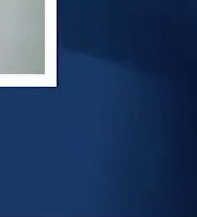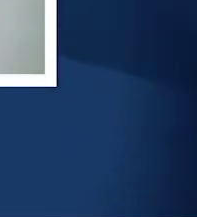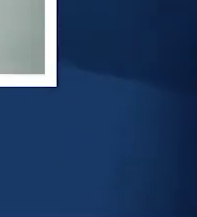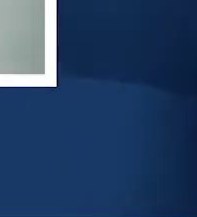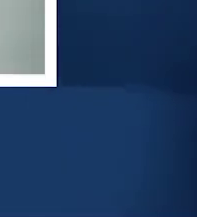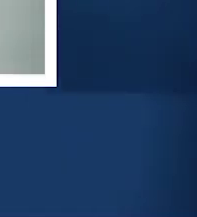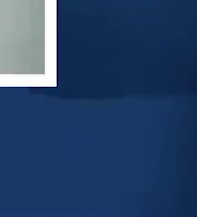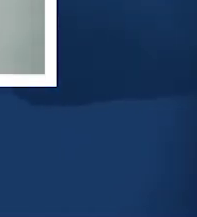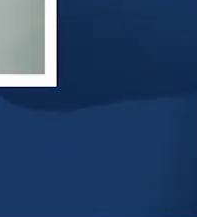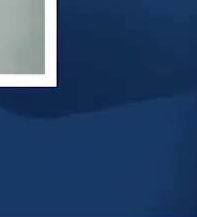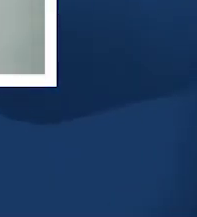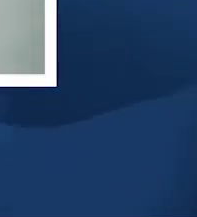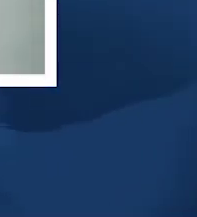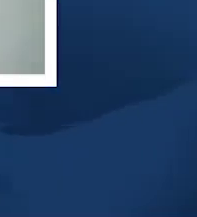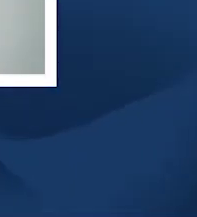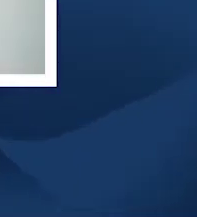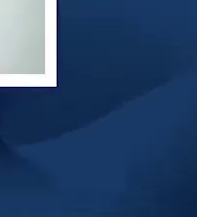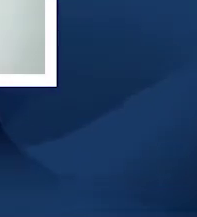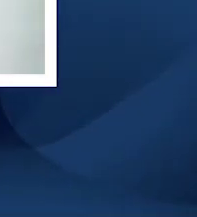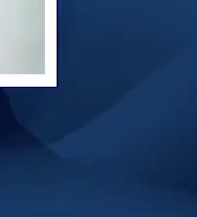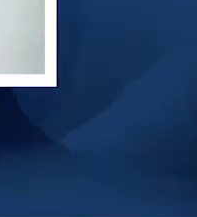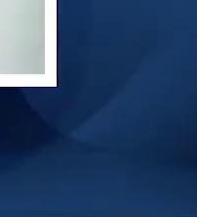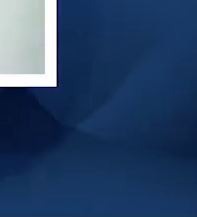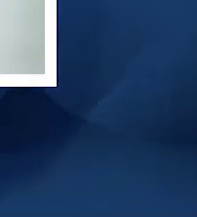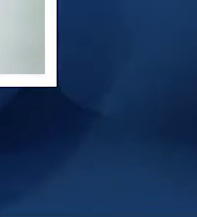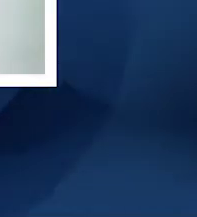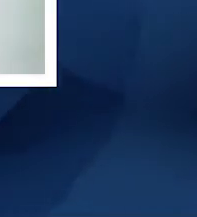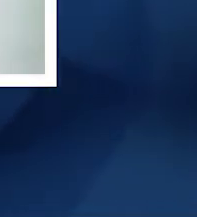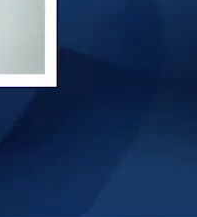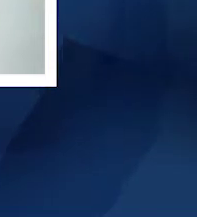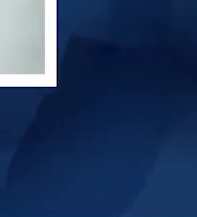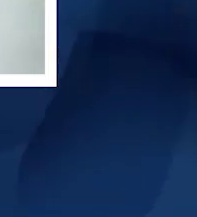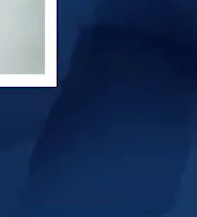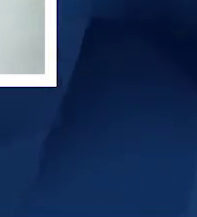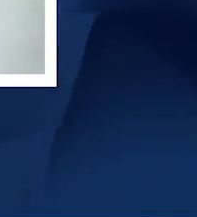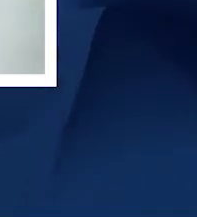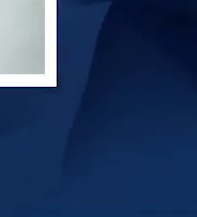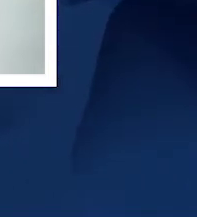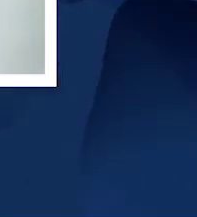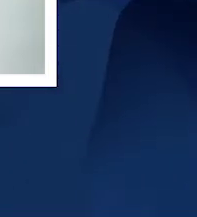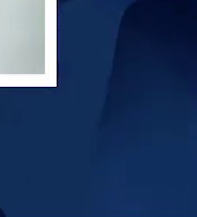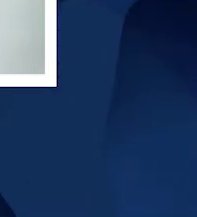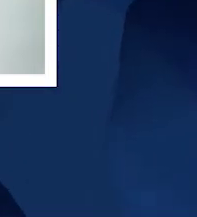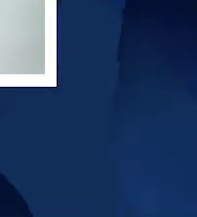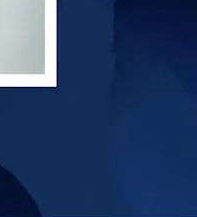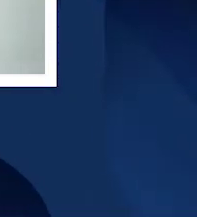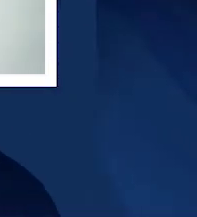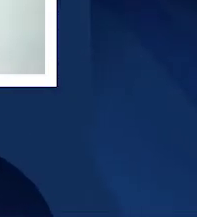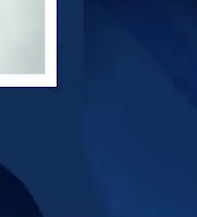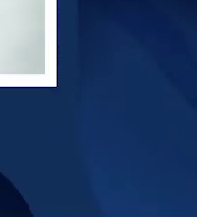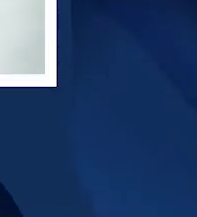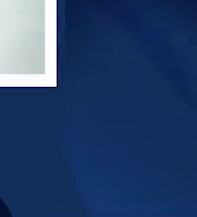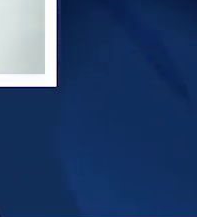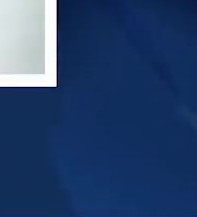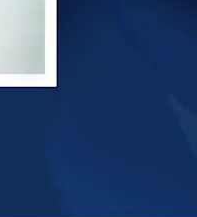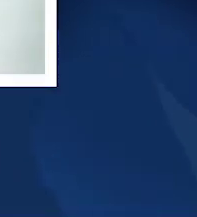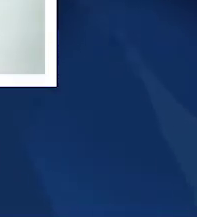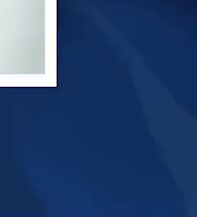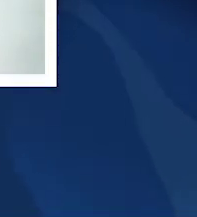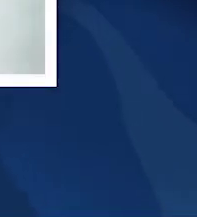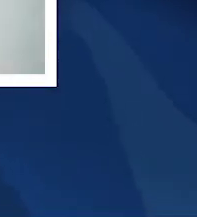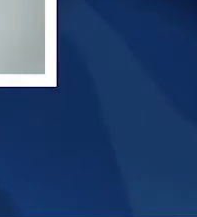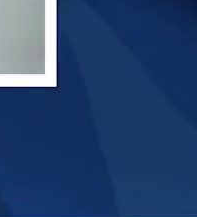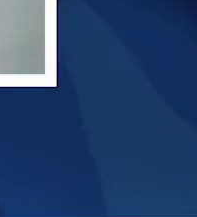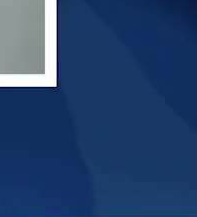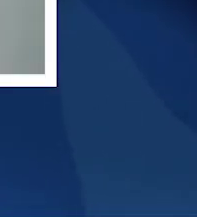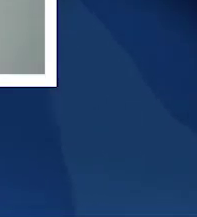Hoy, en su clase de sexto grado, seguiremos celebrando la rica diversidad